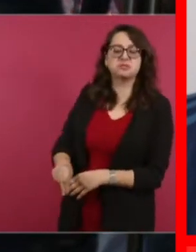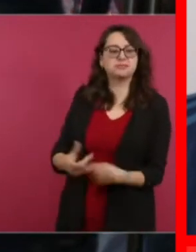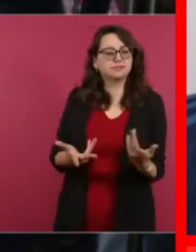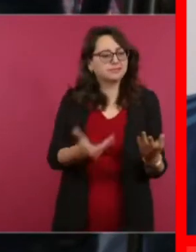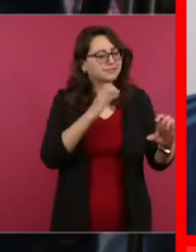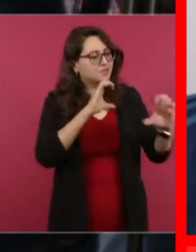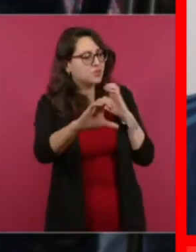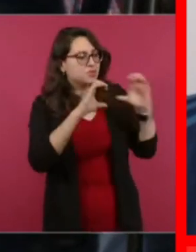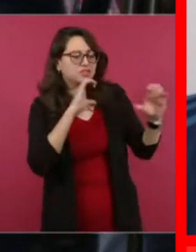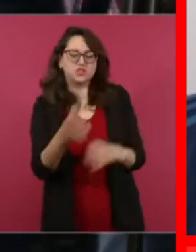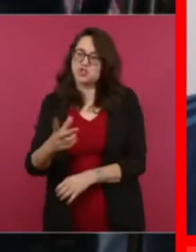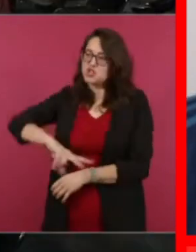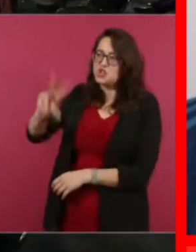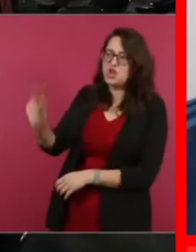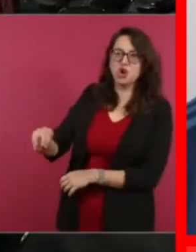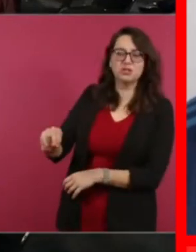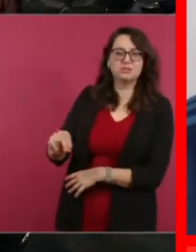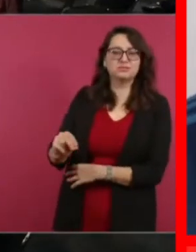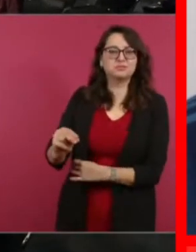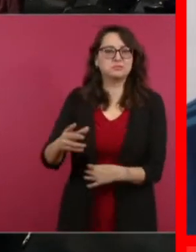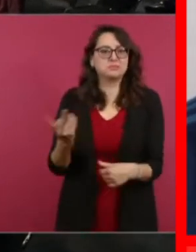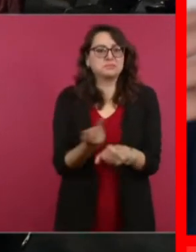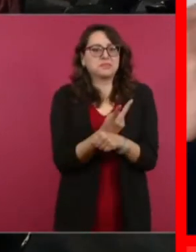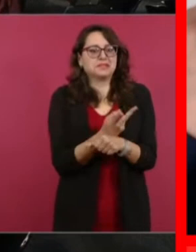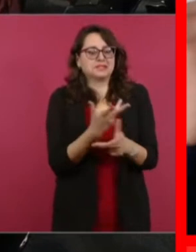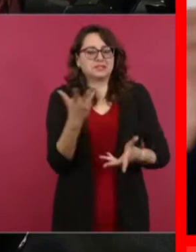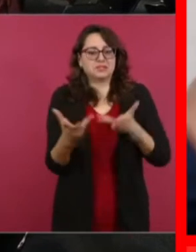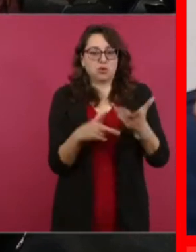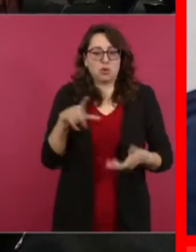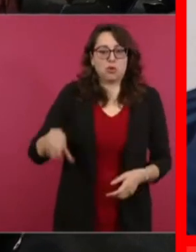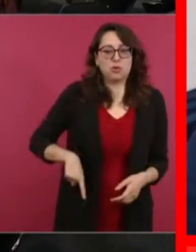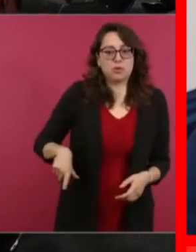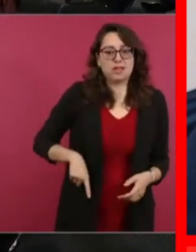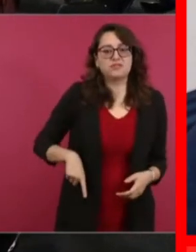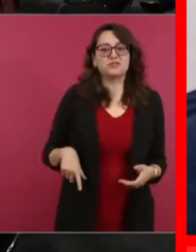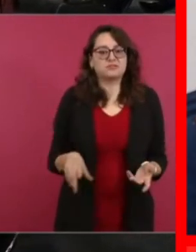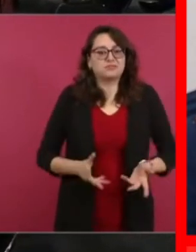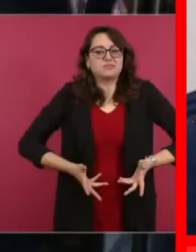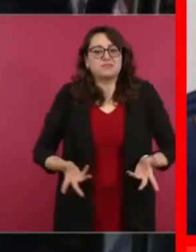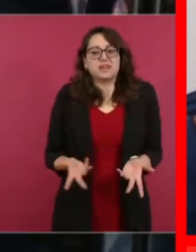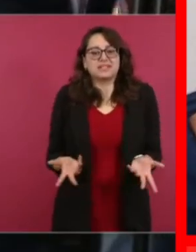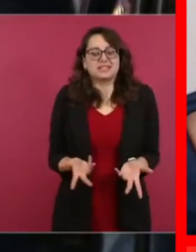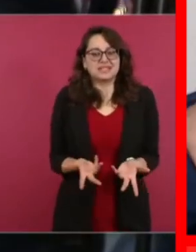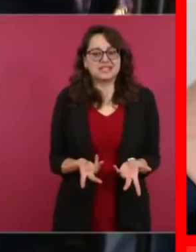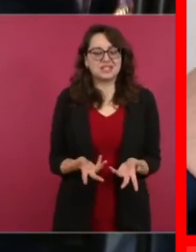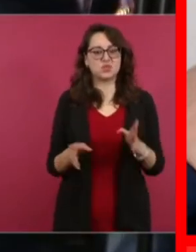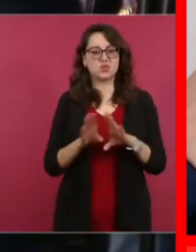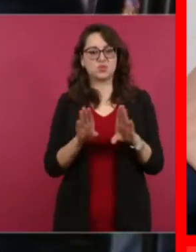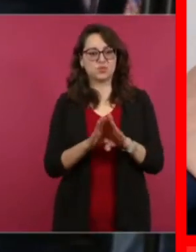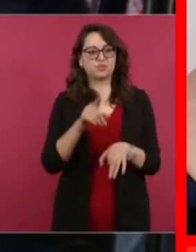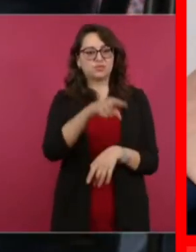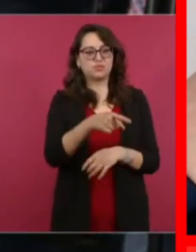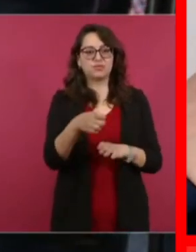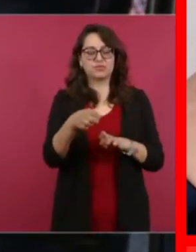lo califica como poco serio. ¿Qué va a hacer el gobierno precisamente ante esta respuesta? ¿Esta empresa le está